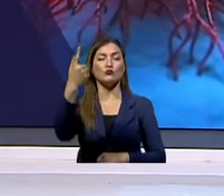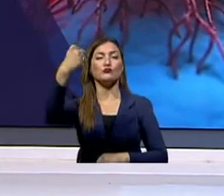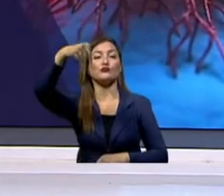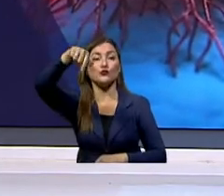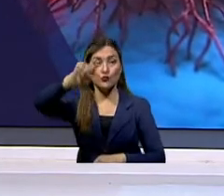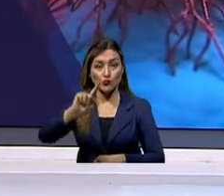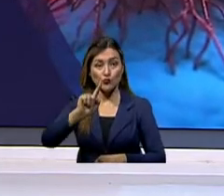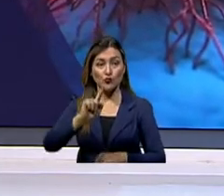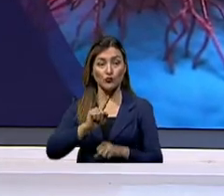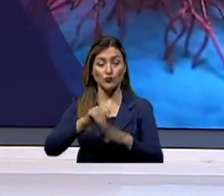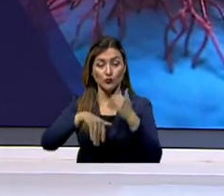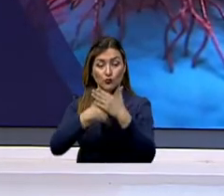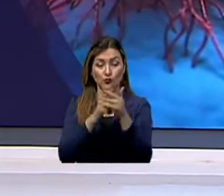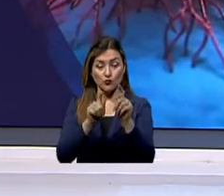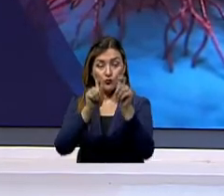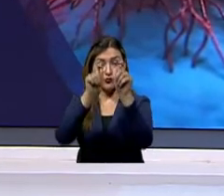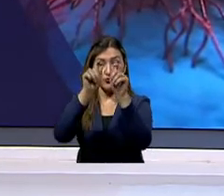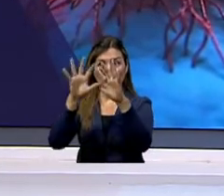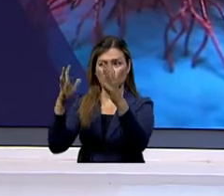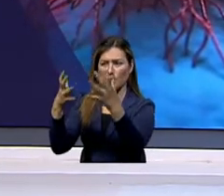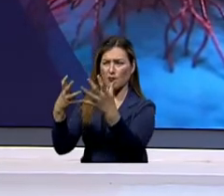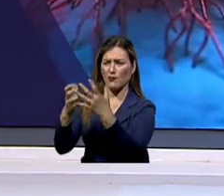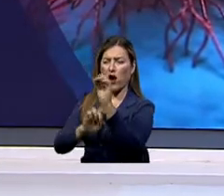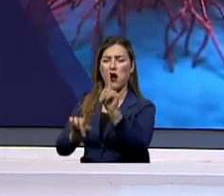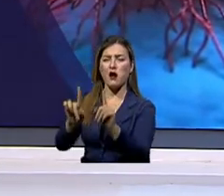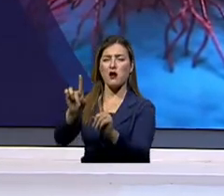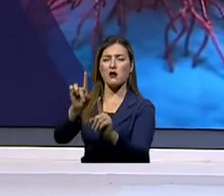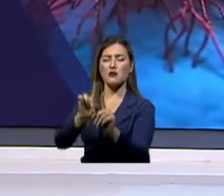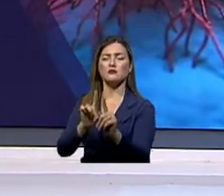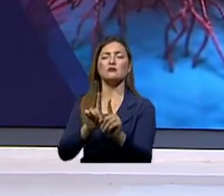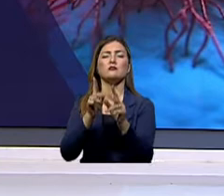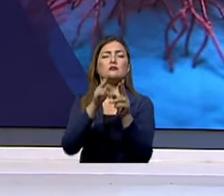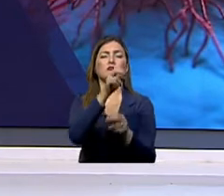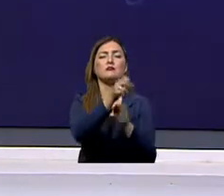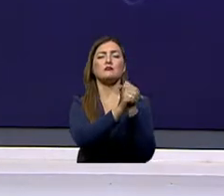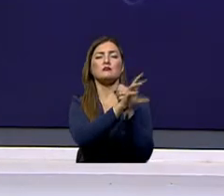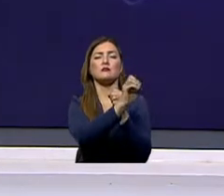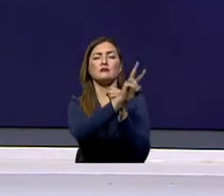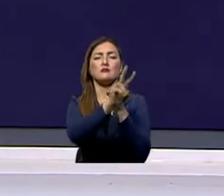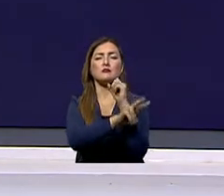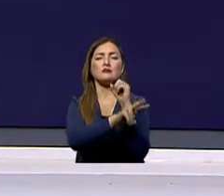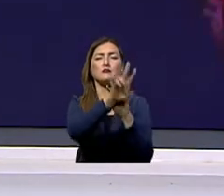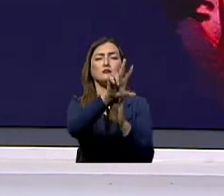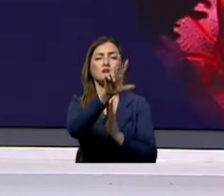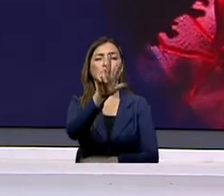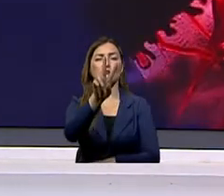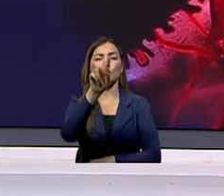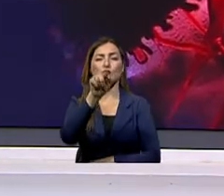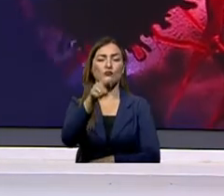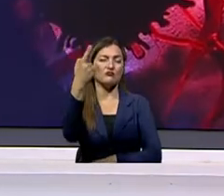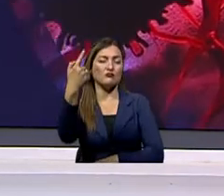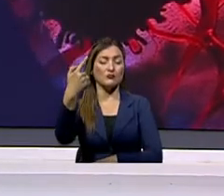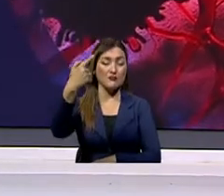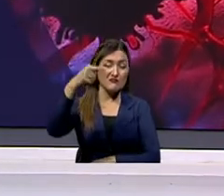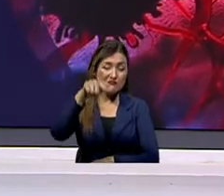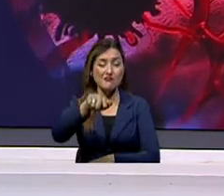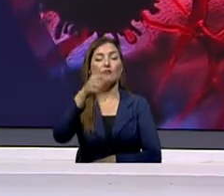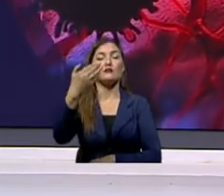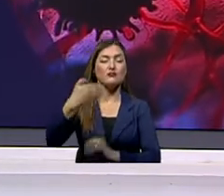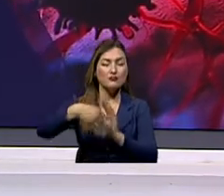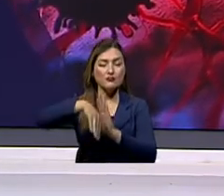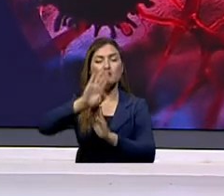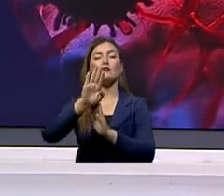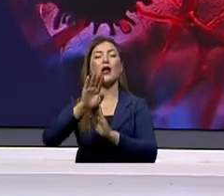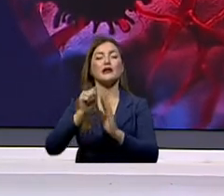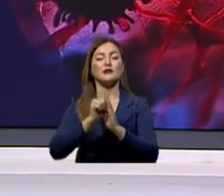se detectaron en todo el mundo. Y en este mismo año se calcula que se diagnosticaron pues más de 32 mil nuevos casos de melanoma en